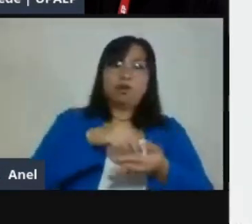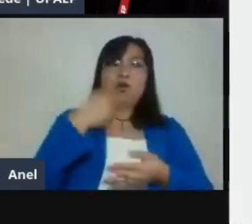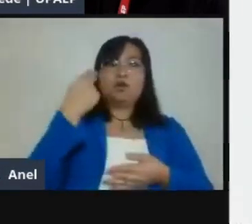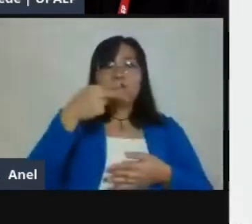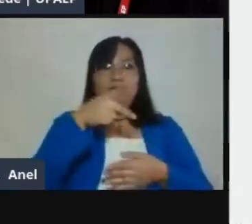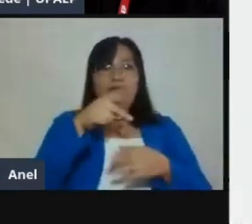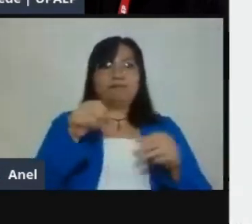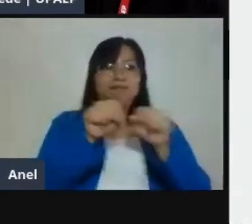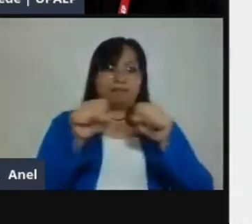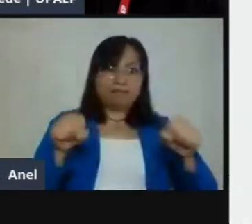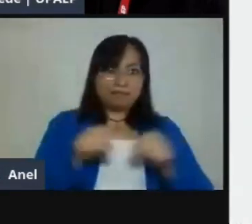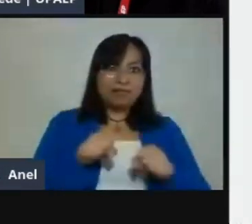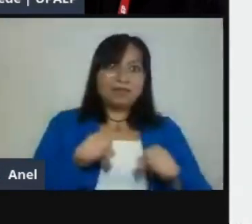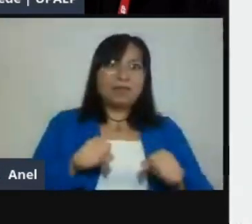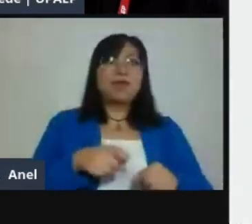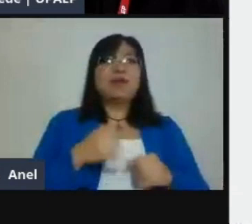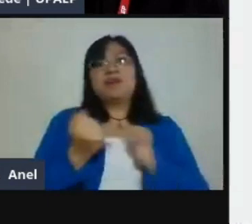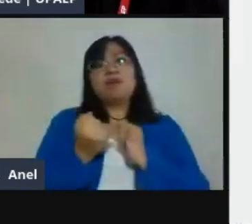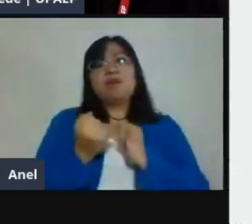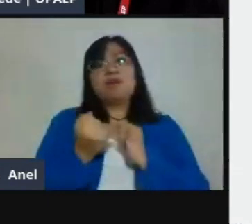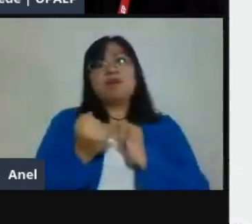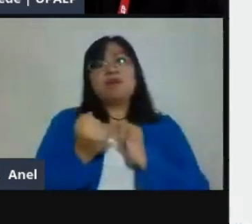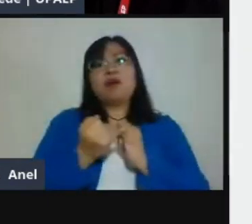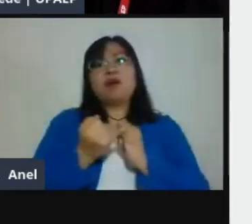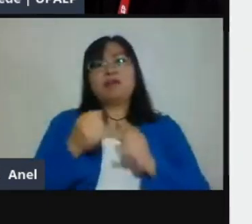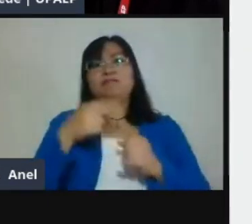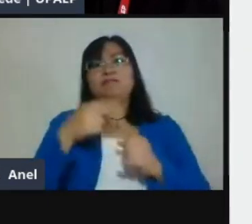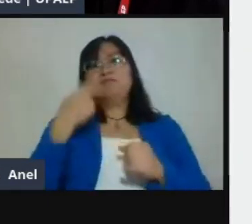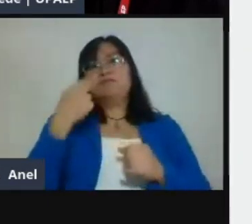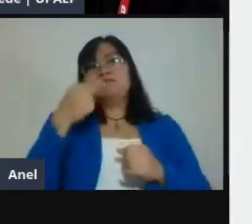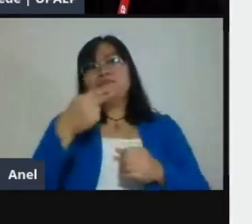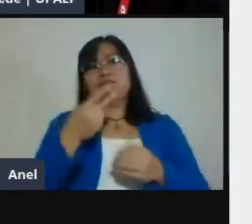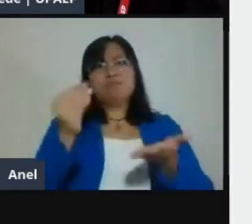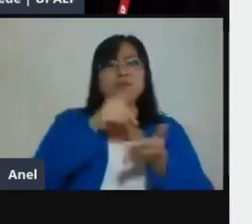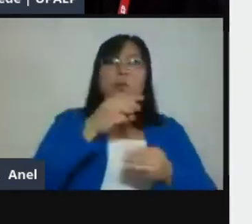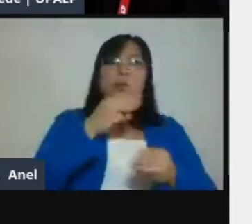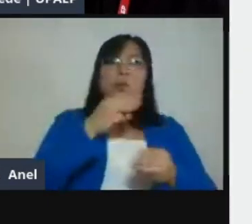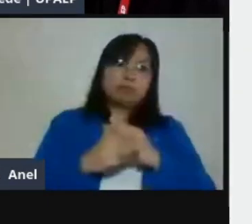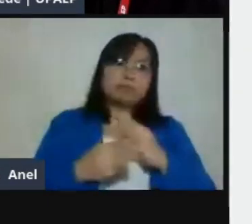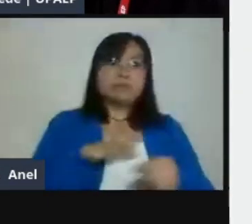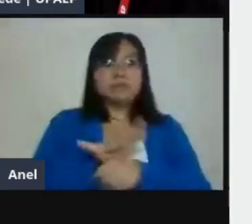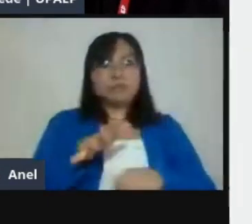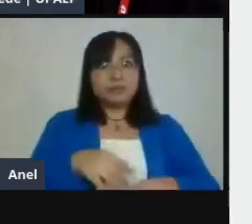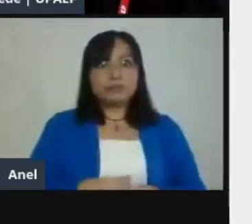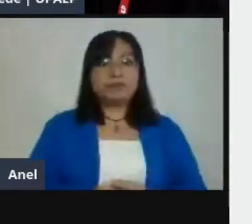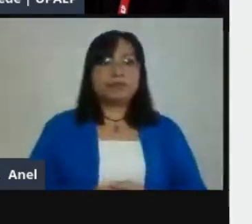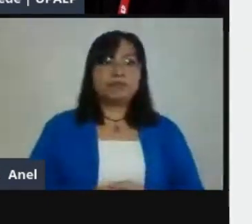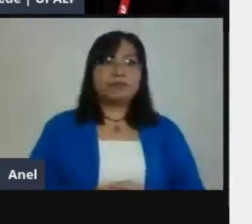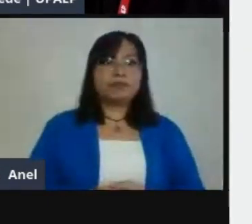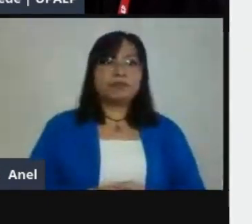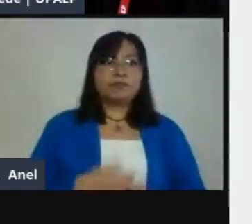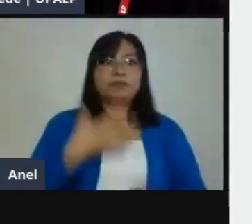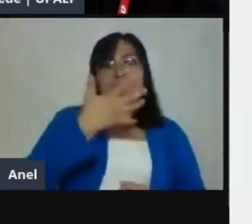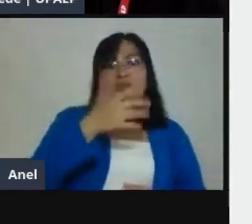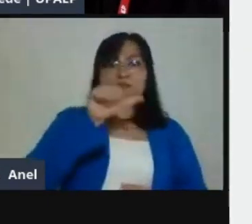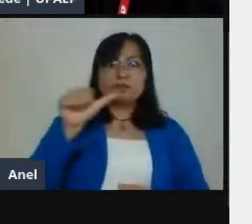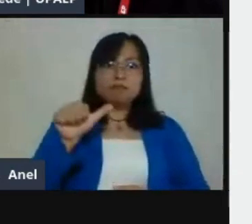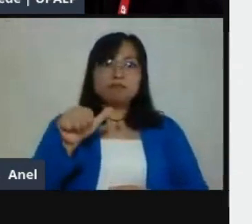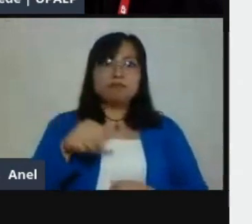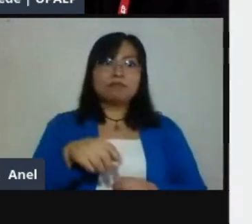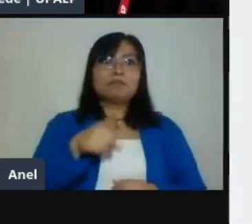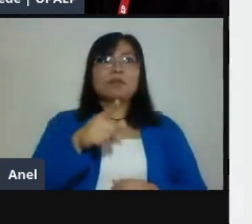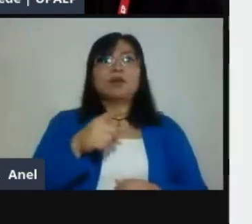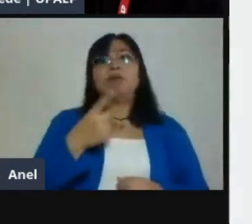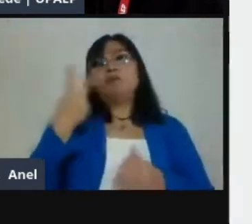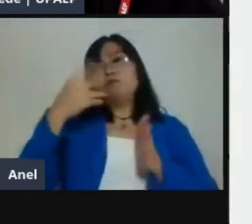eres el único maestro. Aquí, por ejemplo, yo puedo poner quinto A y a lo mejor el ciclo escolar, 2019-2020.